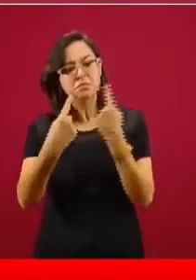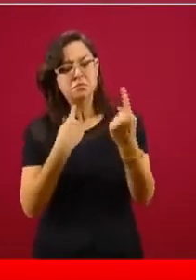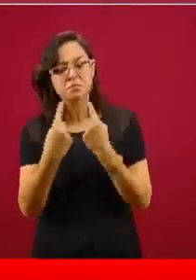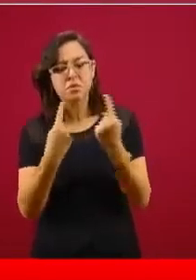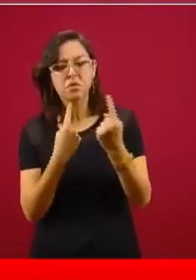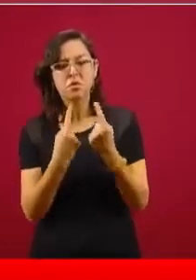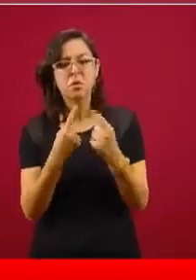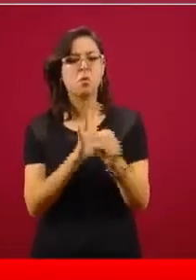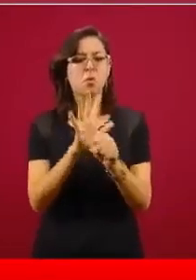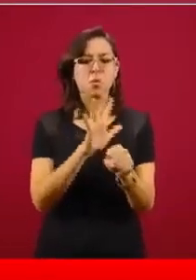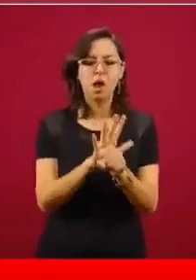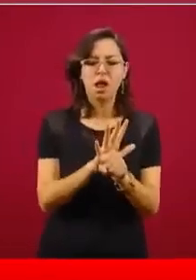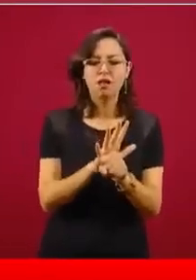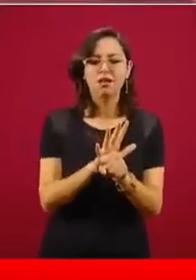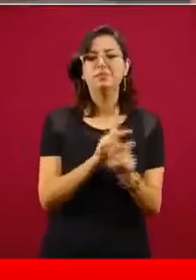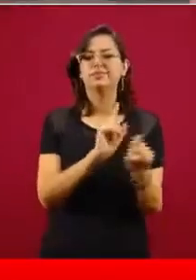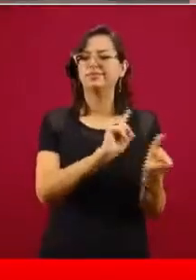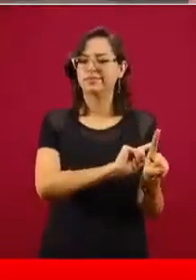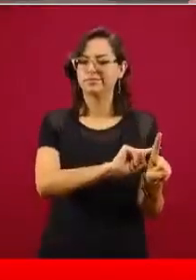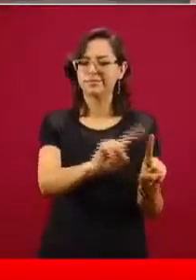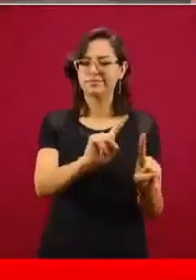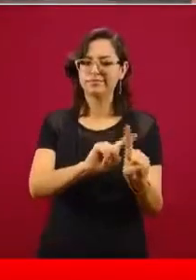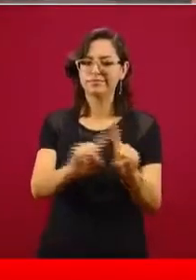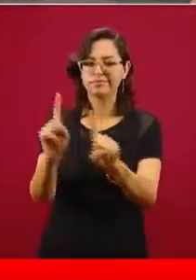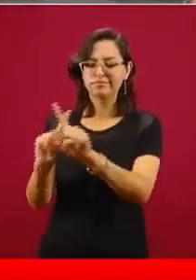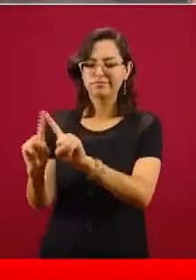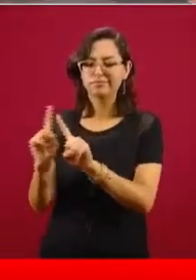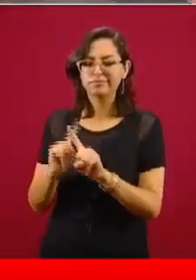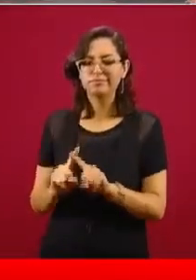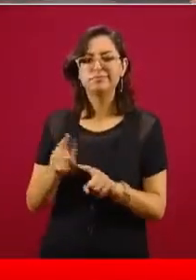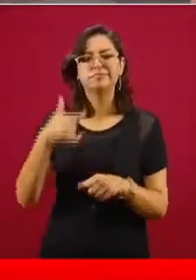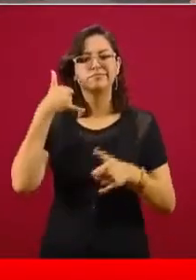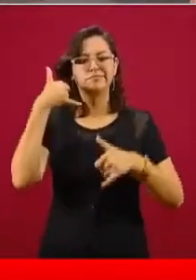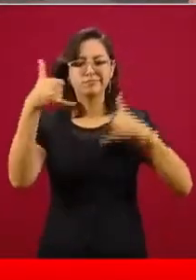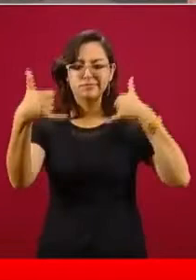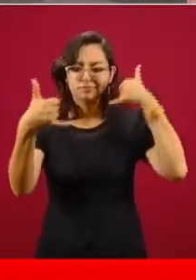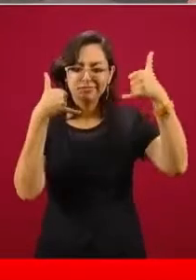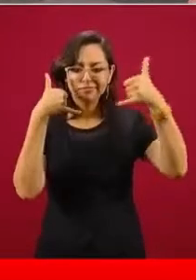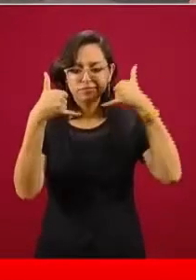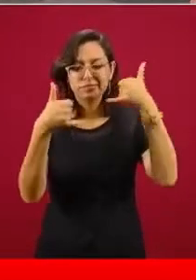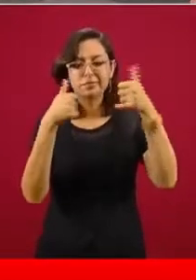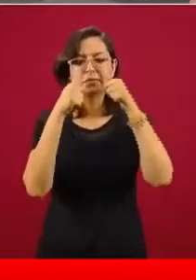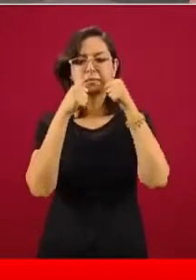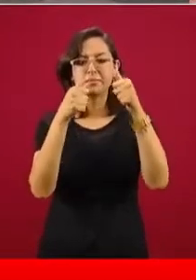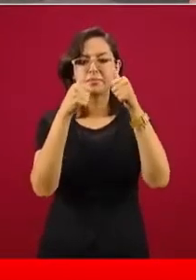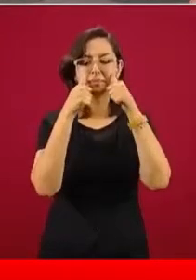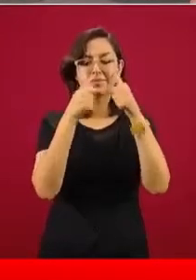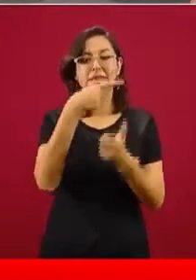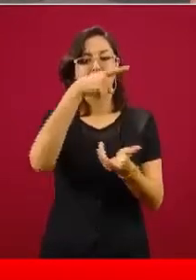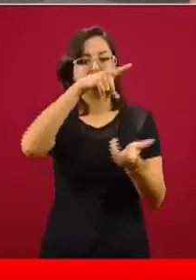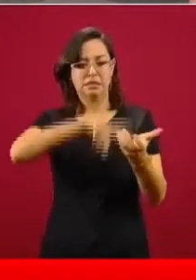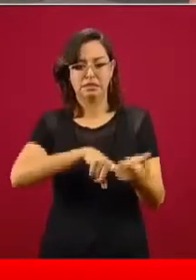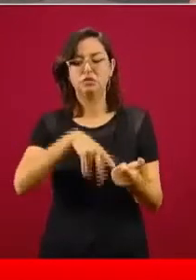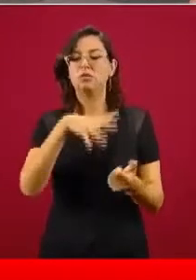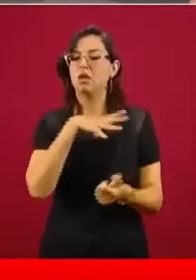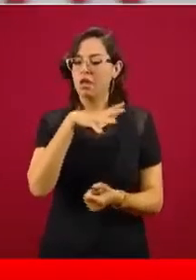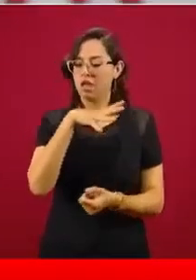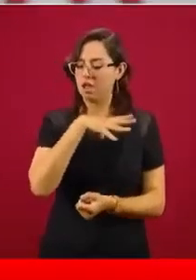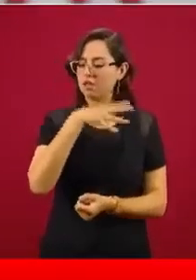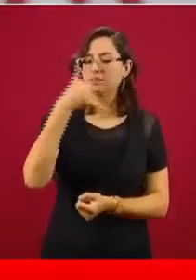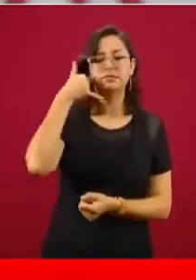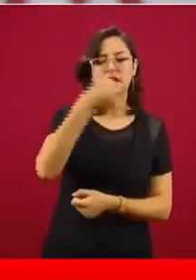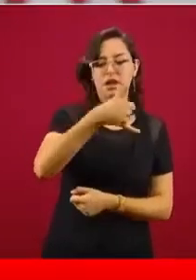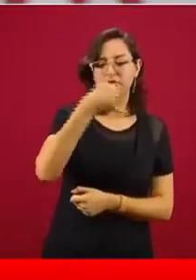Hay varias líneas de acción. Atención a través de las distintas líneas telefónicas, cada consulado tiene su línea de emergencia,